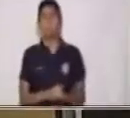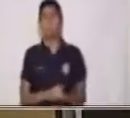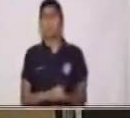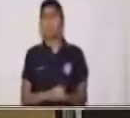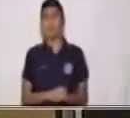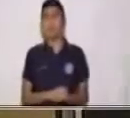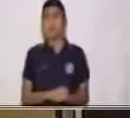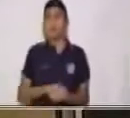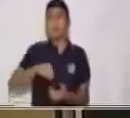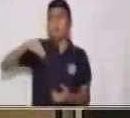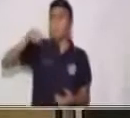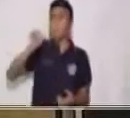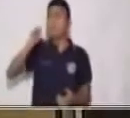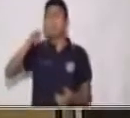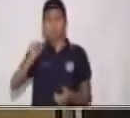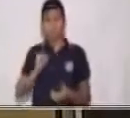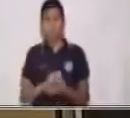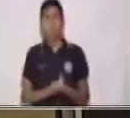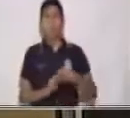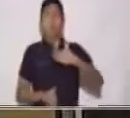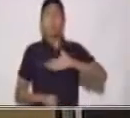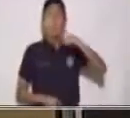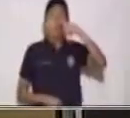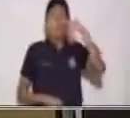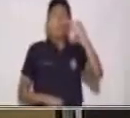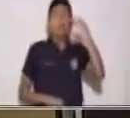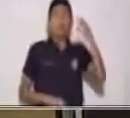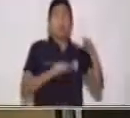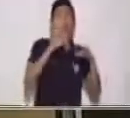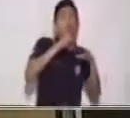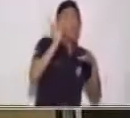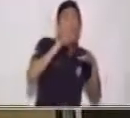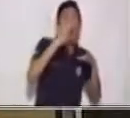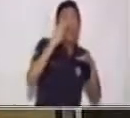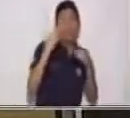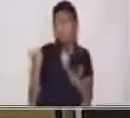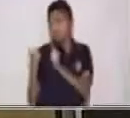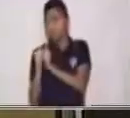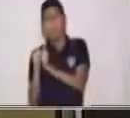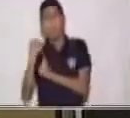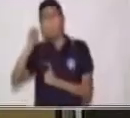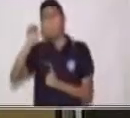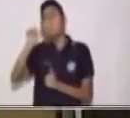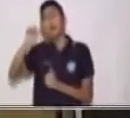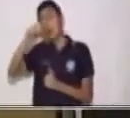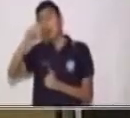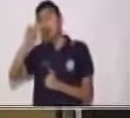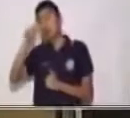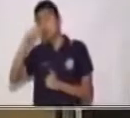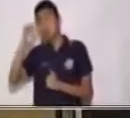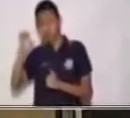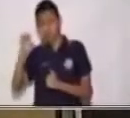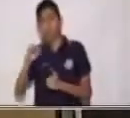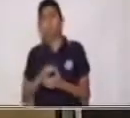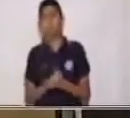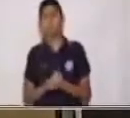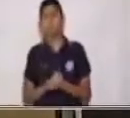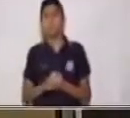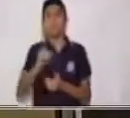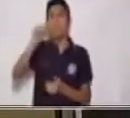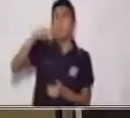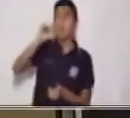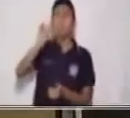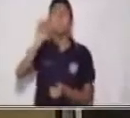Mi tío toma té con su amigo Matute. Mimi usa el tomate